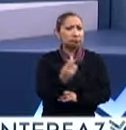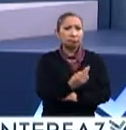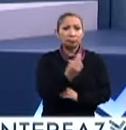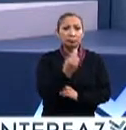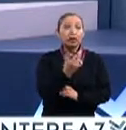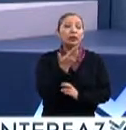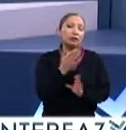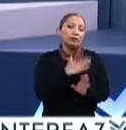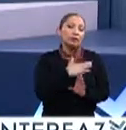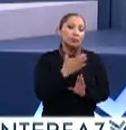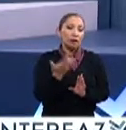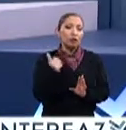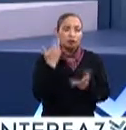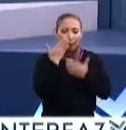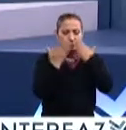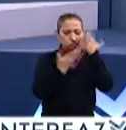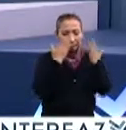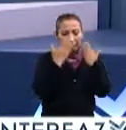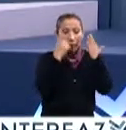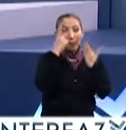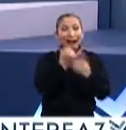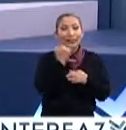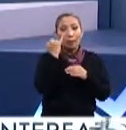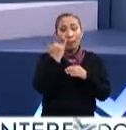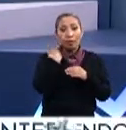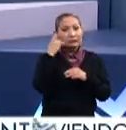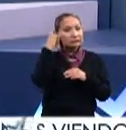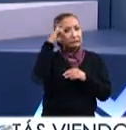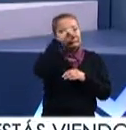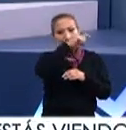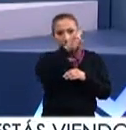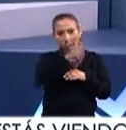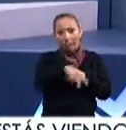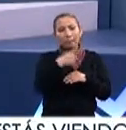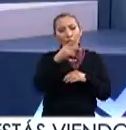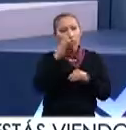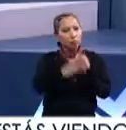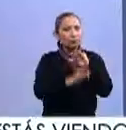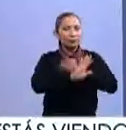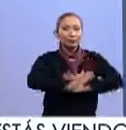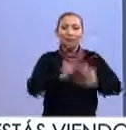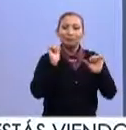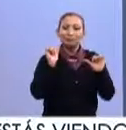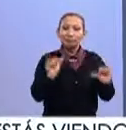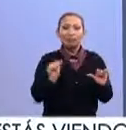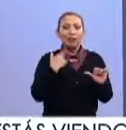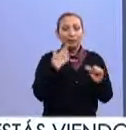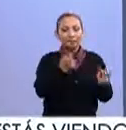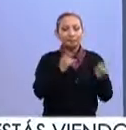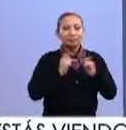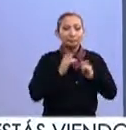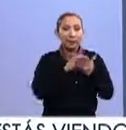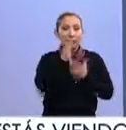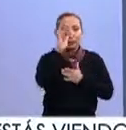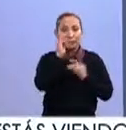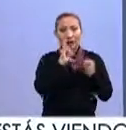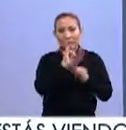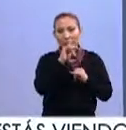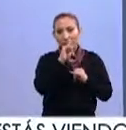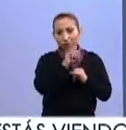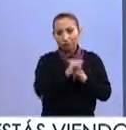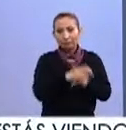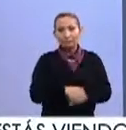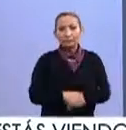y bueno, me puse a estudiar para el idioma, me costó mucho trabajo, pero al final lo logré y se me dio y gracias al Instituto